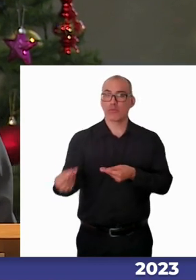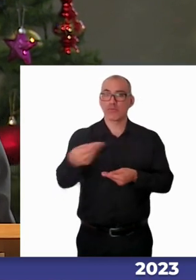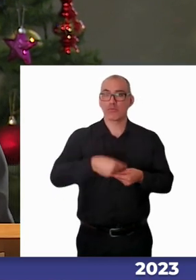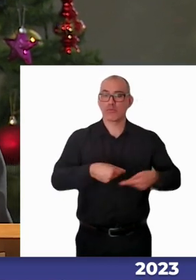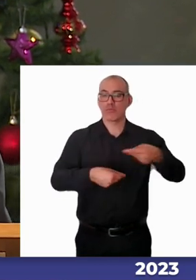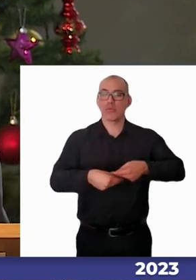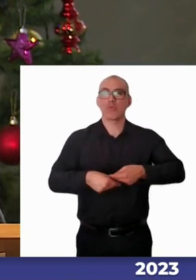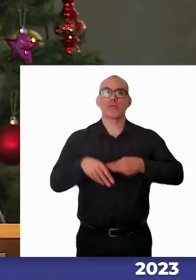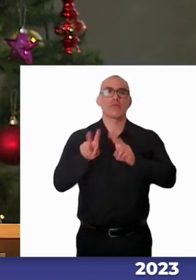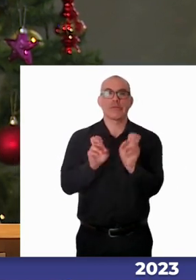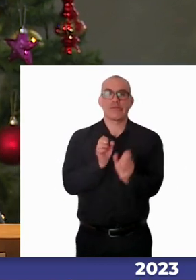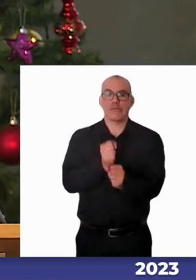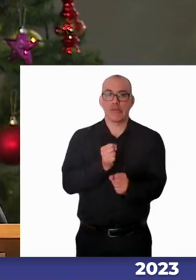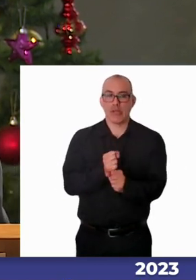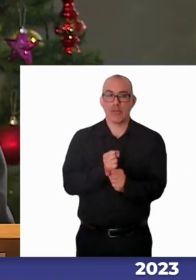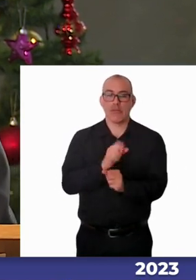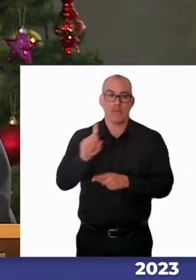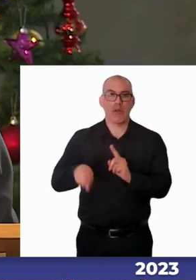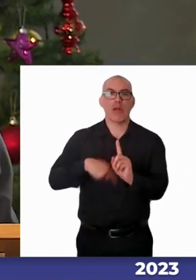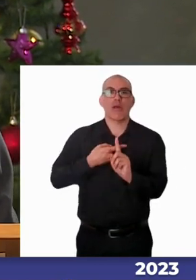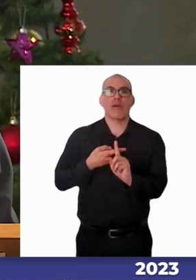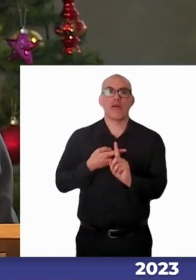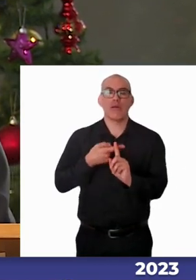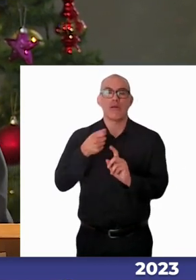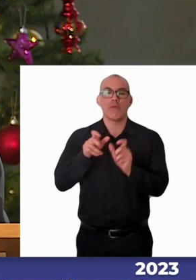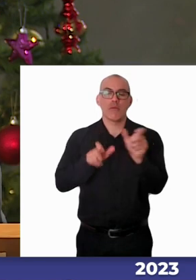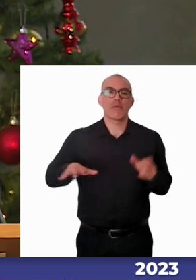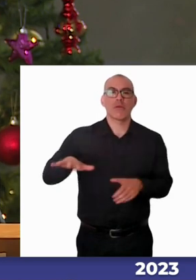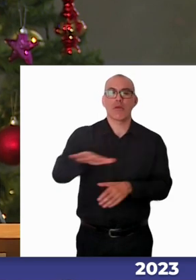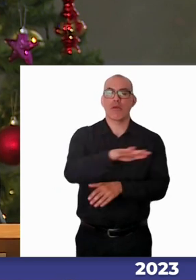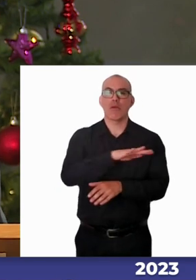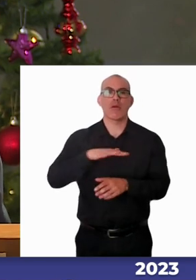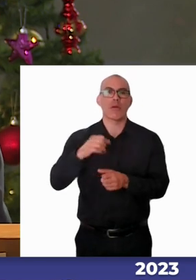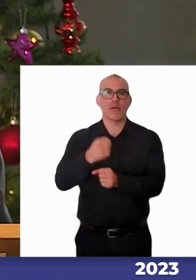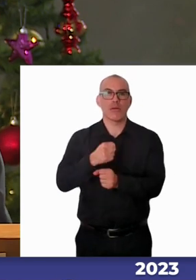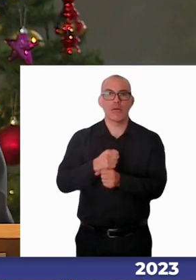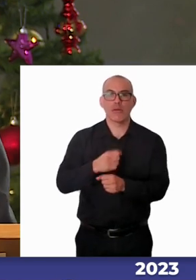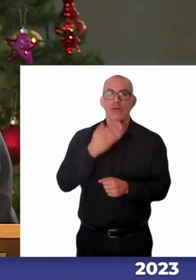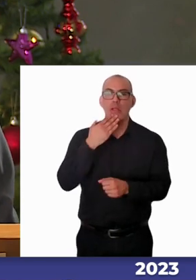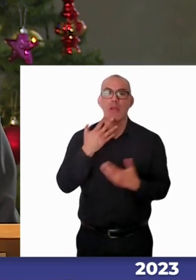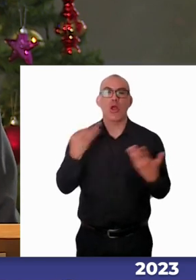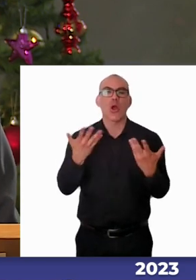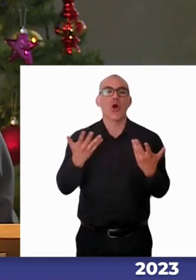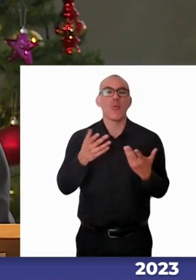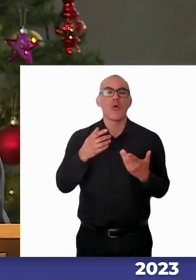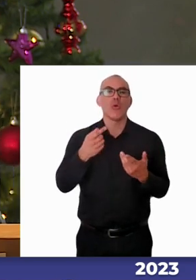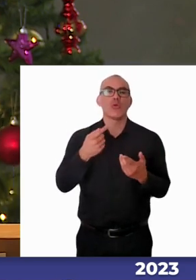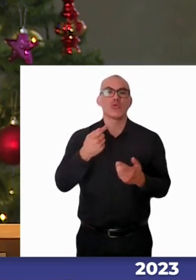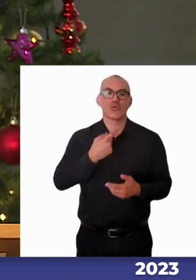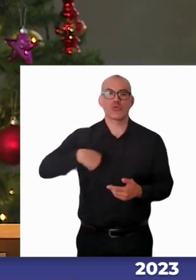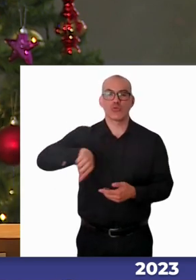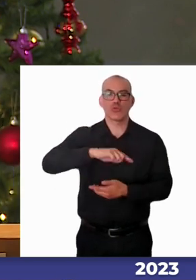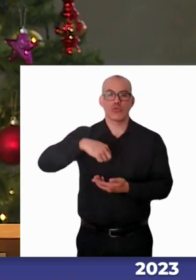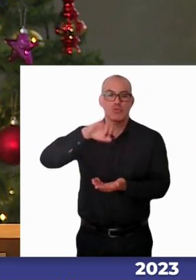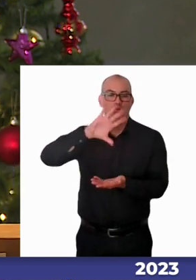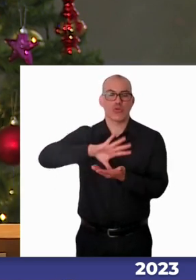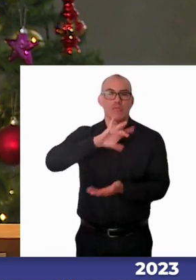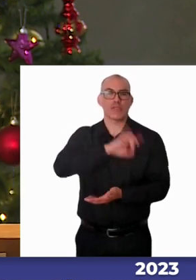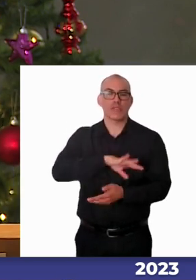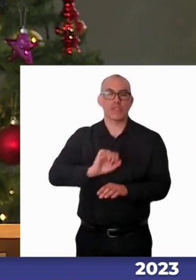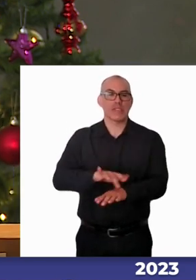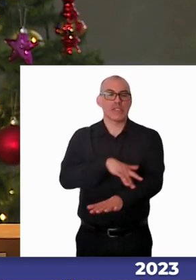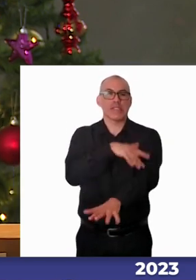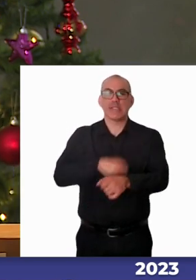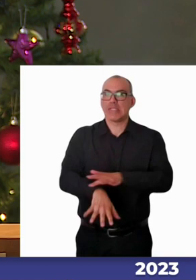que al ambiente laboral, a mirar la realidad de cómo es nuestro país, con todas las sensibilidades, y a